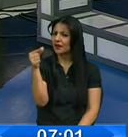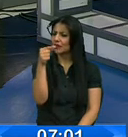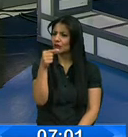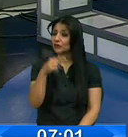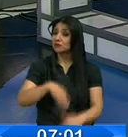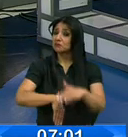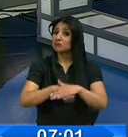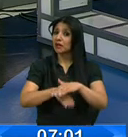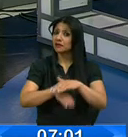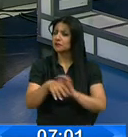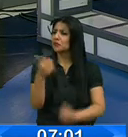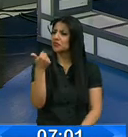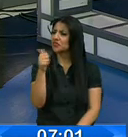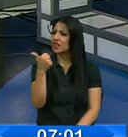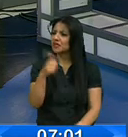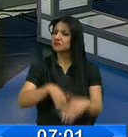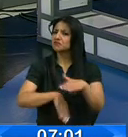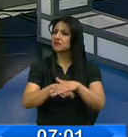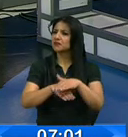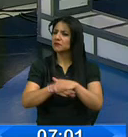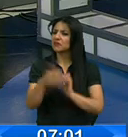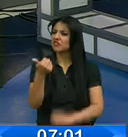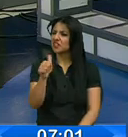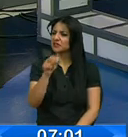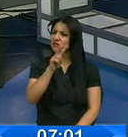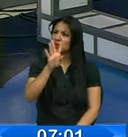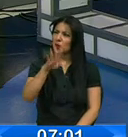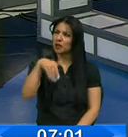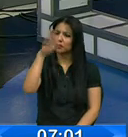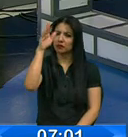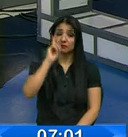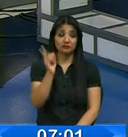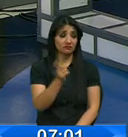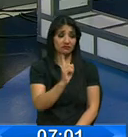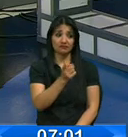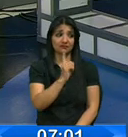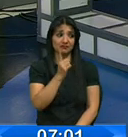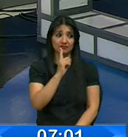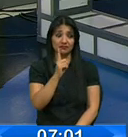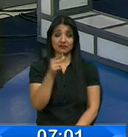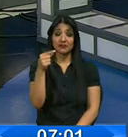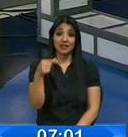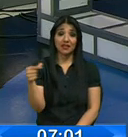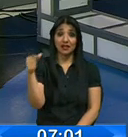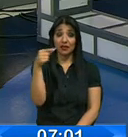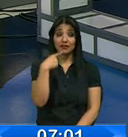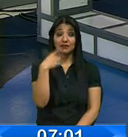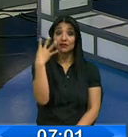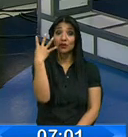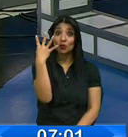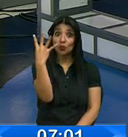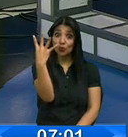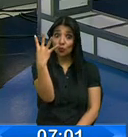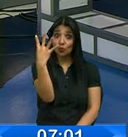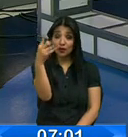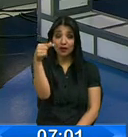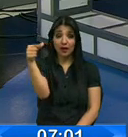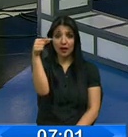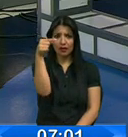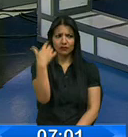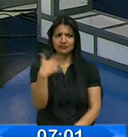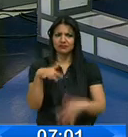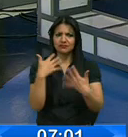máximo diez, mínimo diez y veinticuatro aproximadamente. No, el termómetro marca cuatro. A esta hora de la mañana, pues